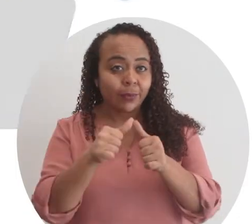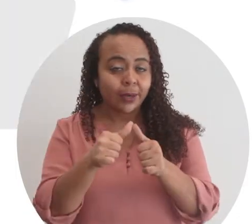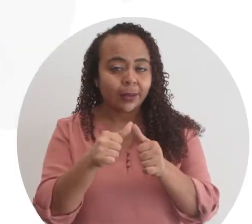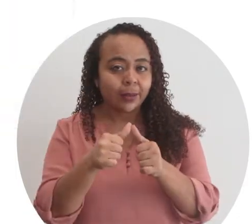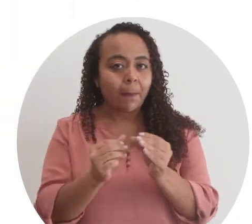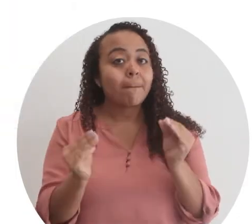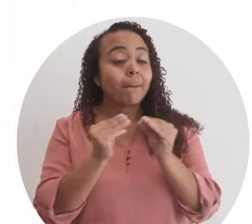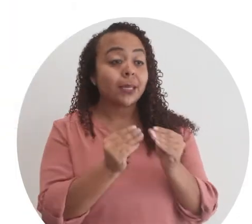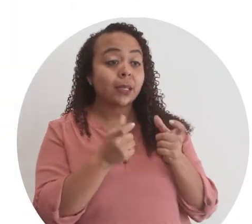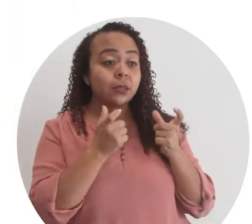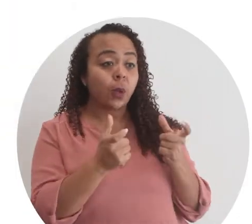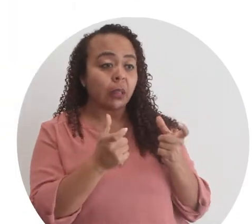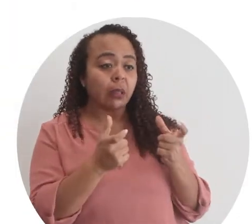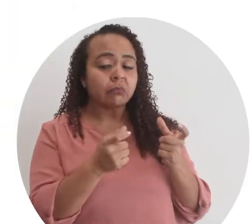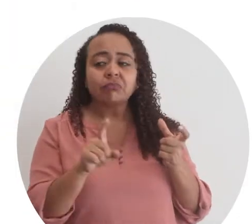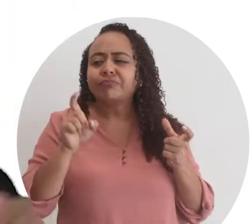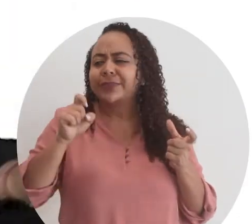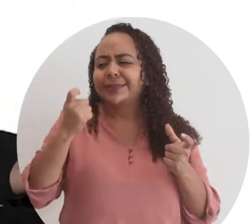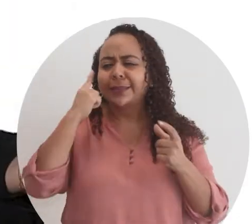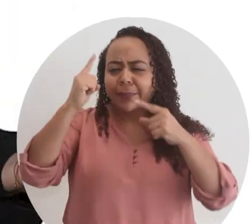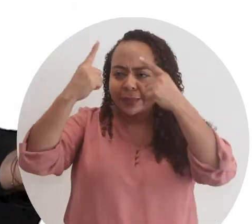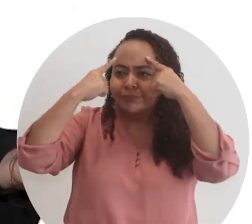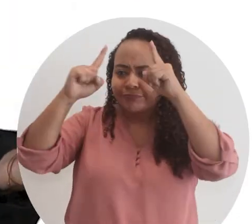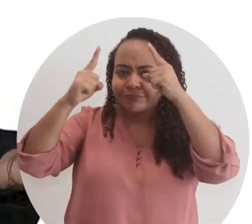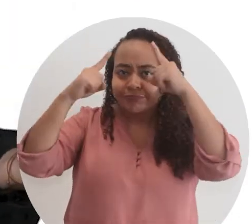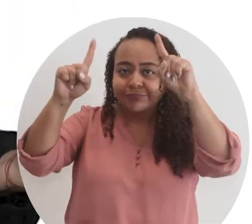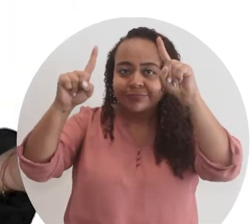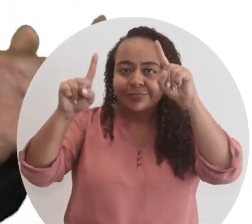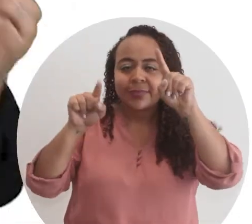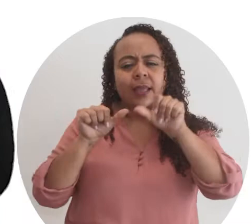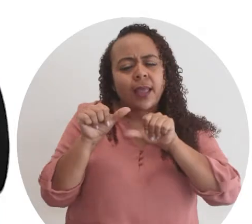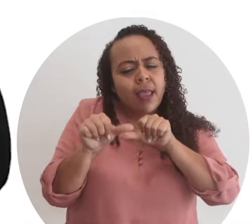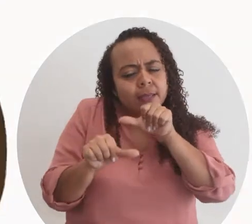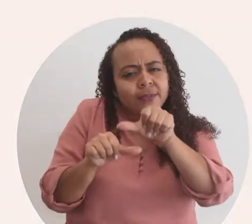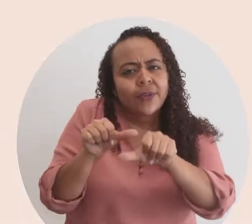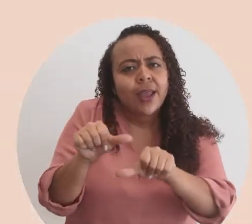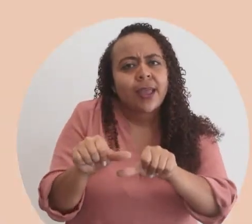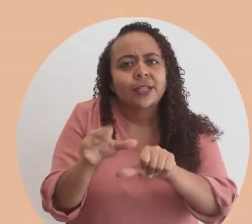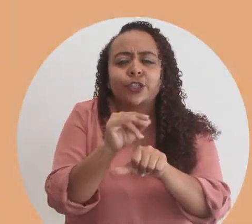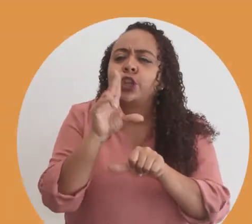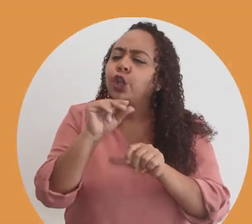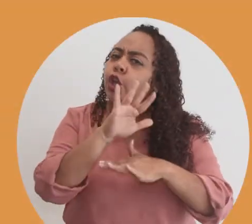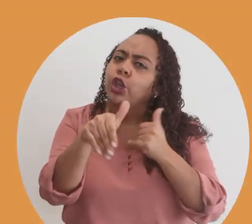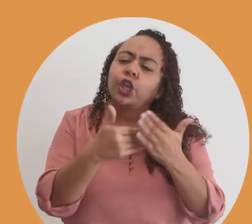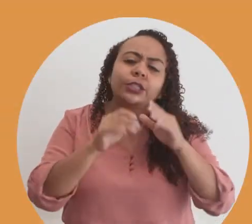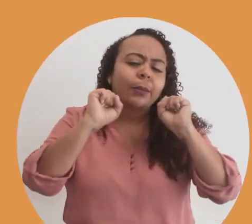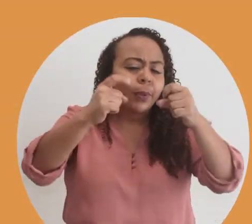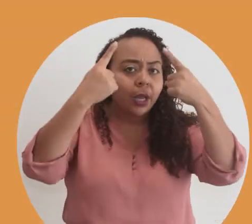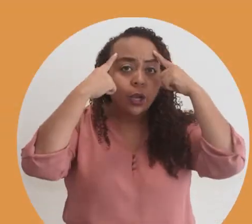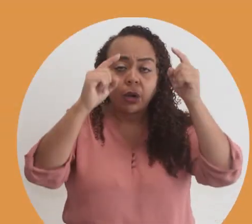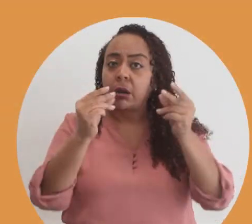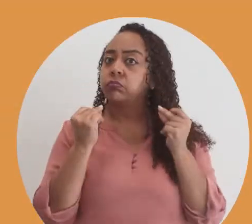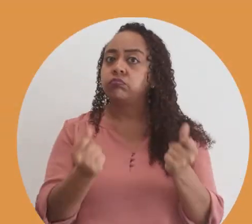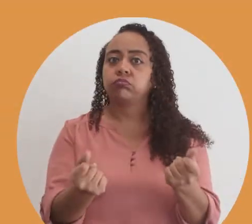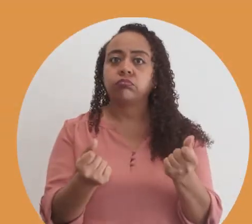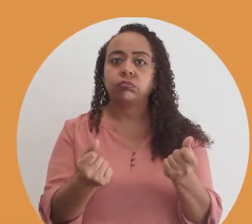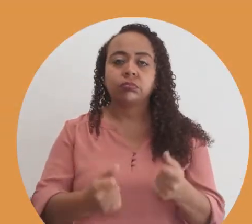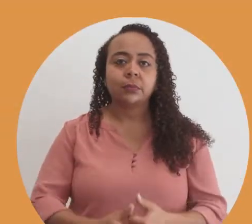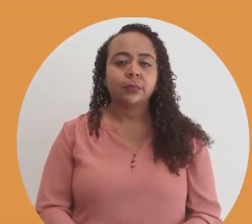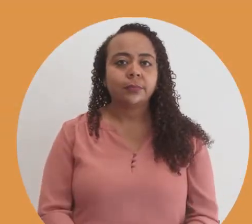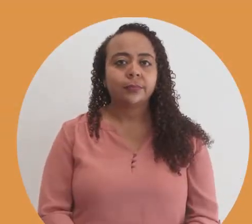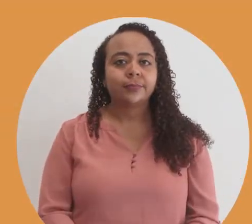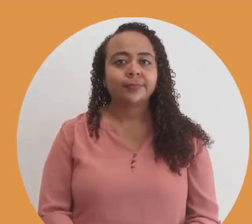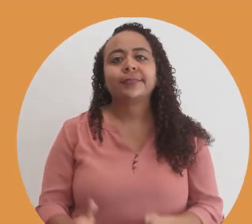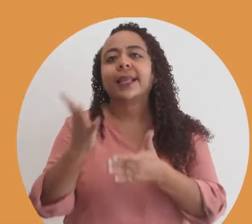Recuerden que más que suerte, lo que se necesita para alcanzar el éxito es el esfuerzo y que no todo se puede lograr de la noche a la